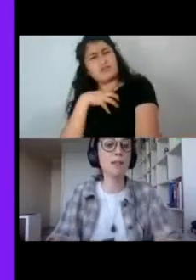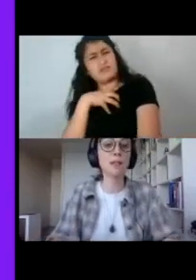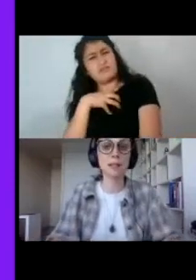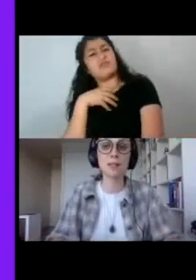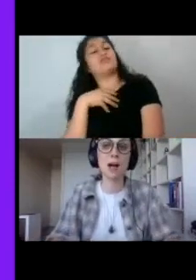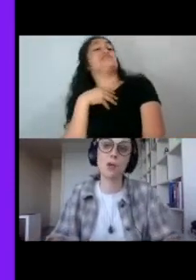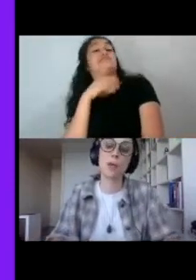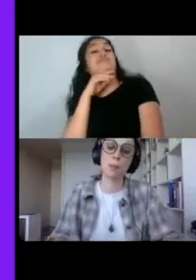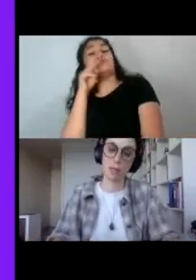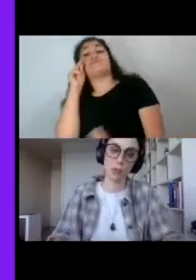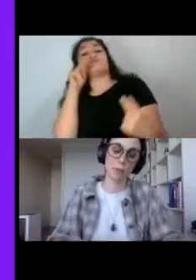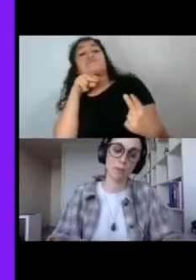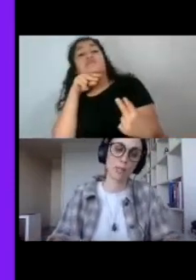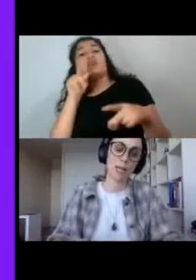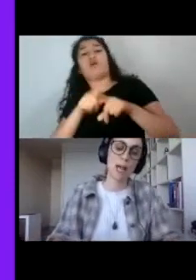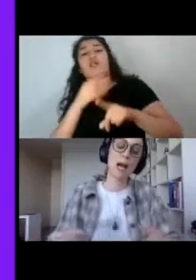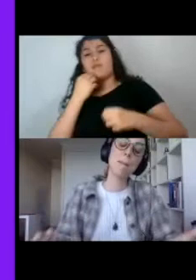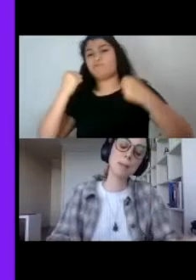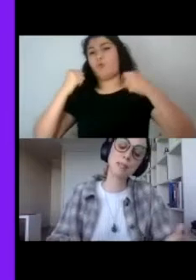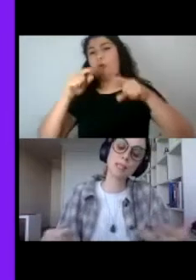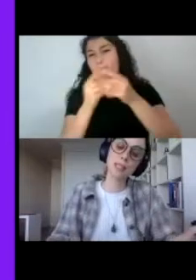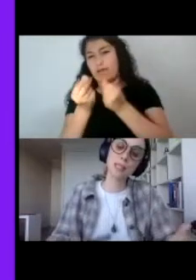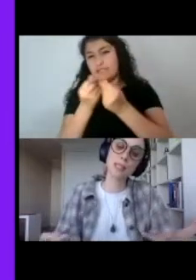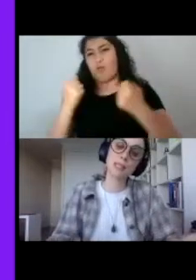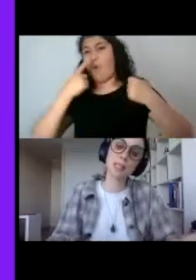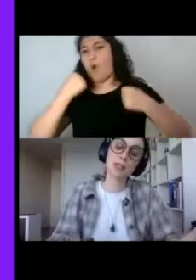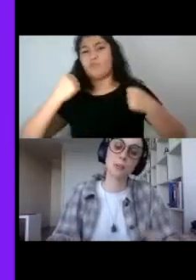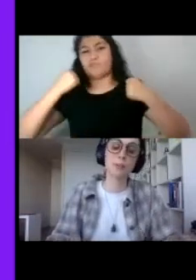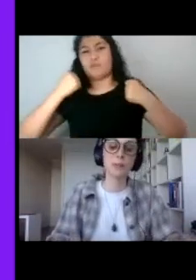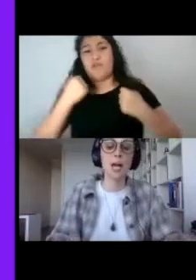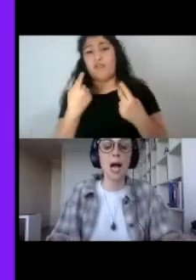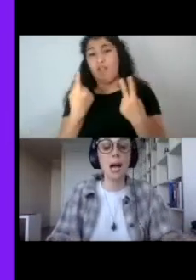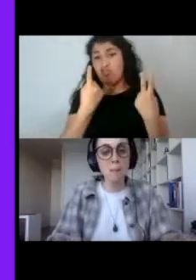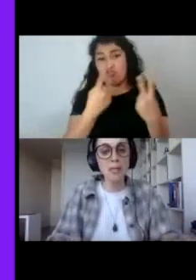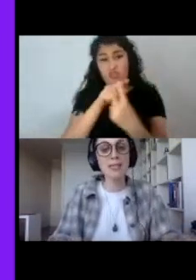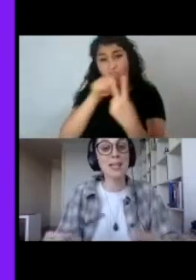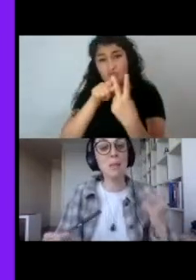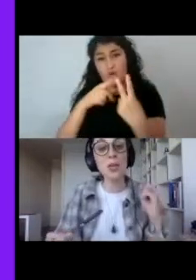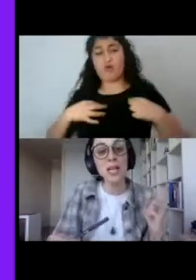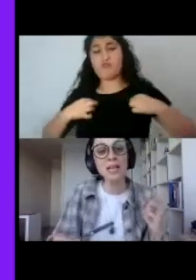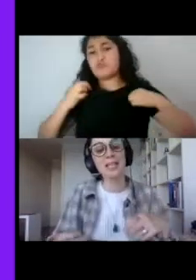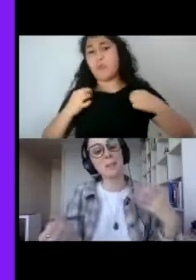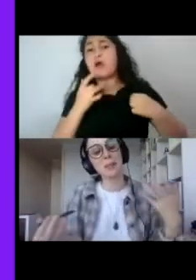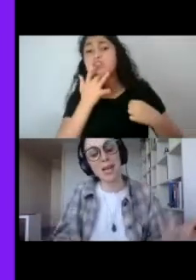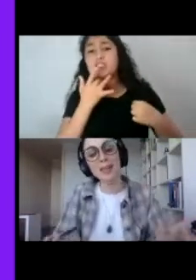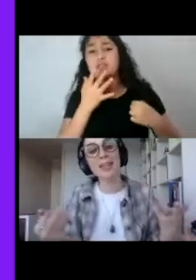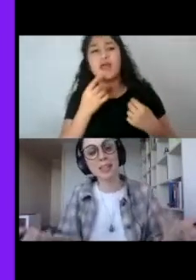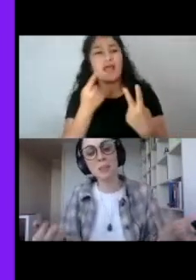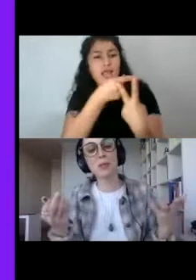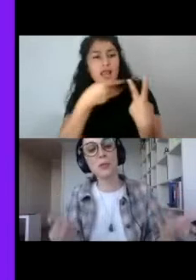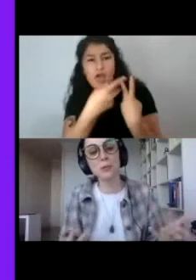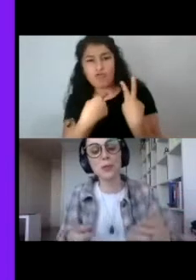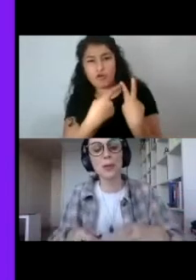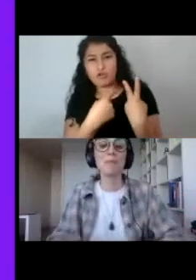leve tendencia a lo marimacho. Ambas visten sencillo, ambas se enamoran del capitán del